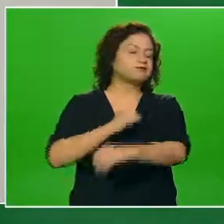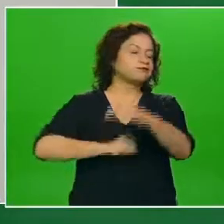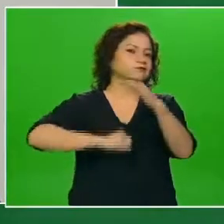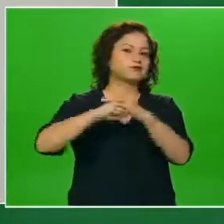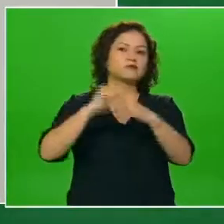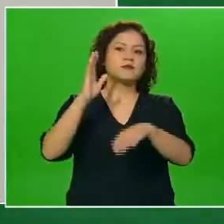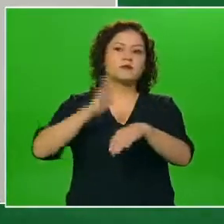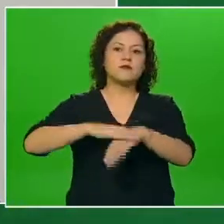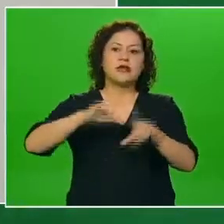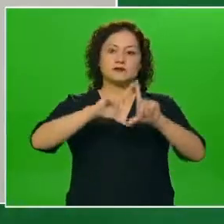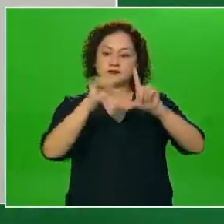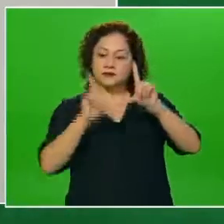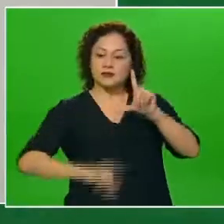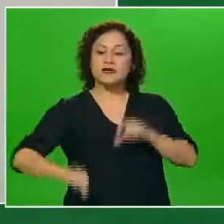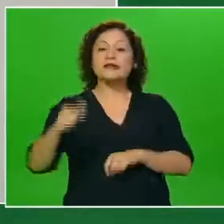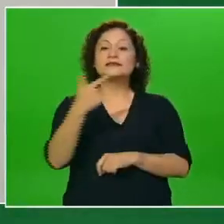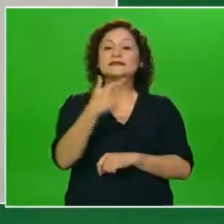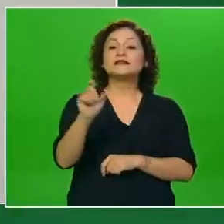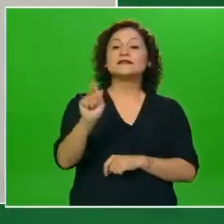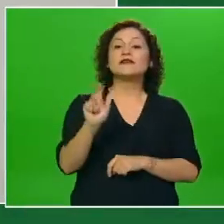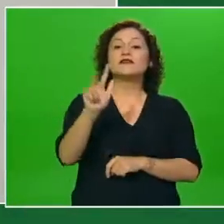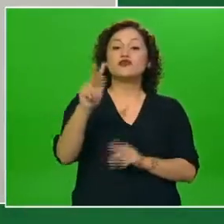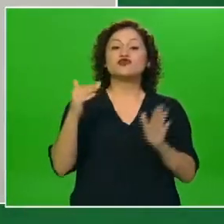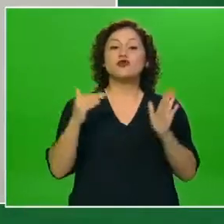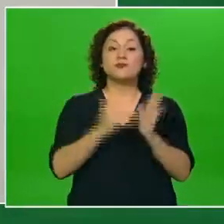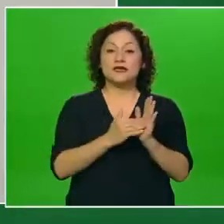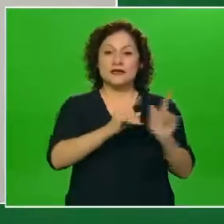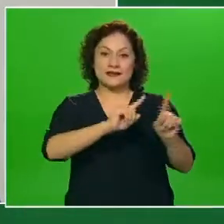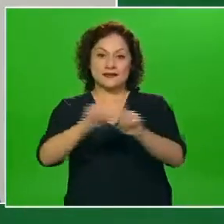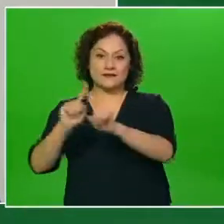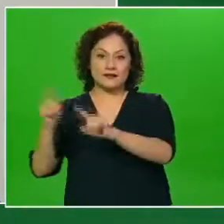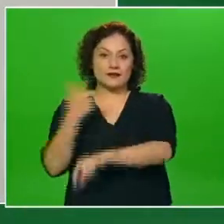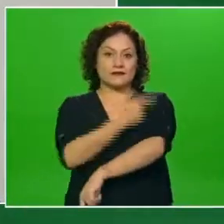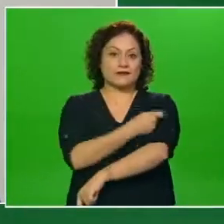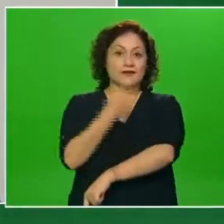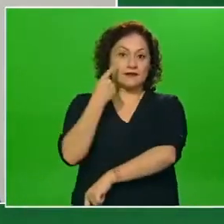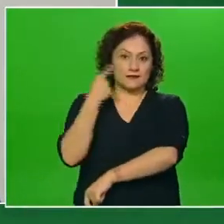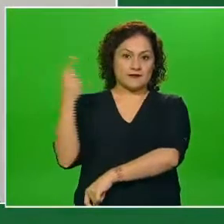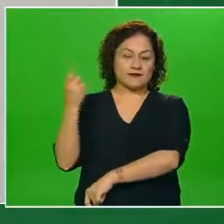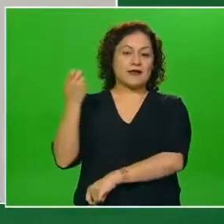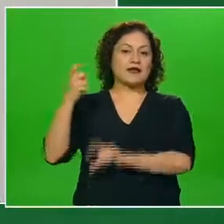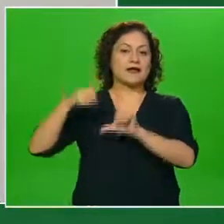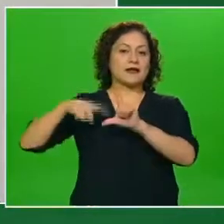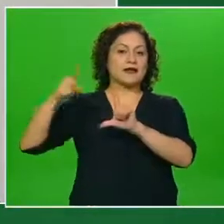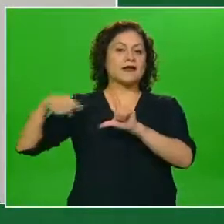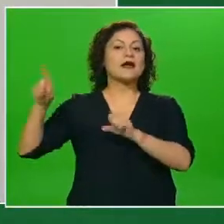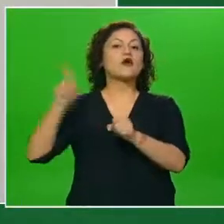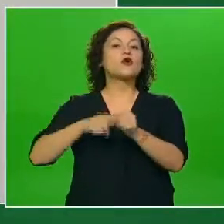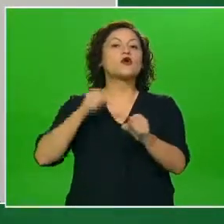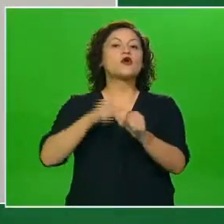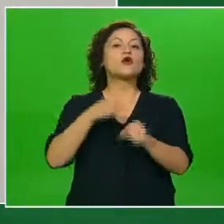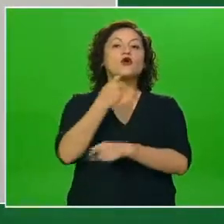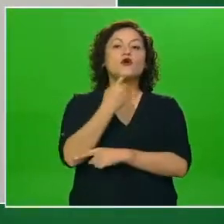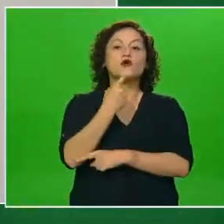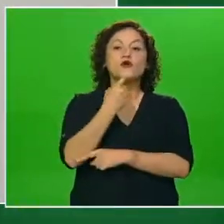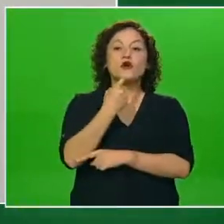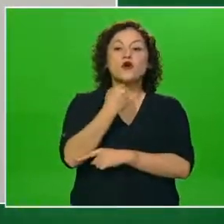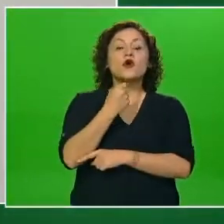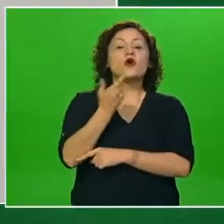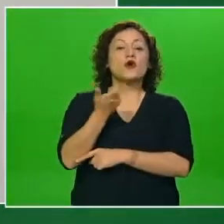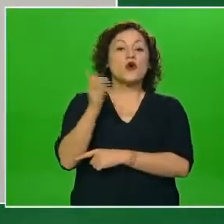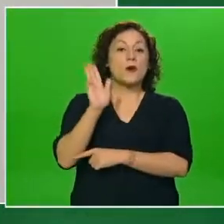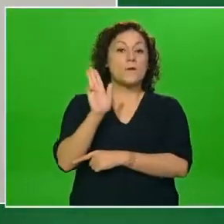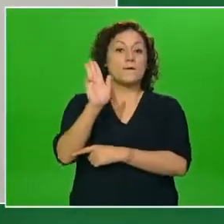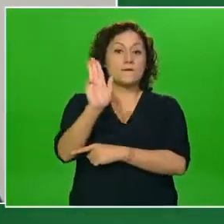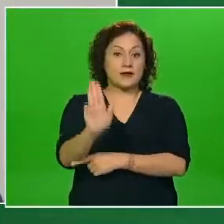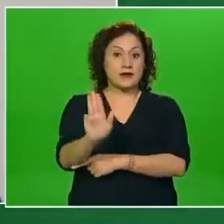Más de 728 mil dosis. Ahí pueden ustedes ver en la gráfica la columna de color rojo que se marca para el día miércoles. Vean